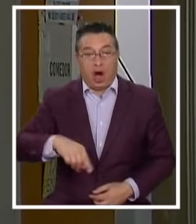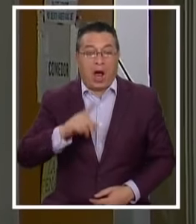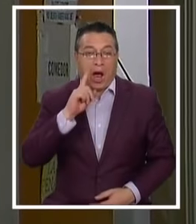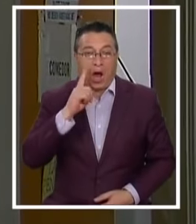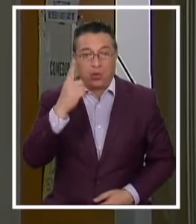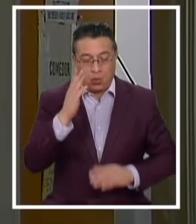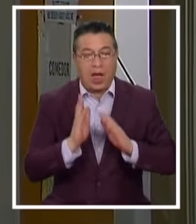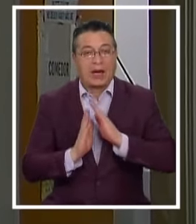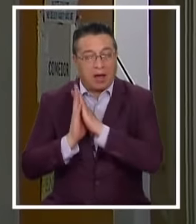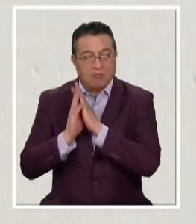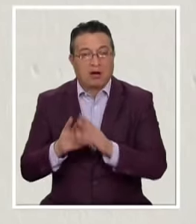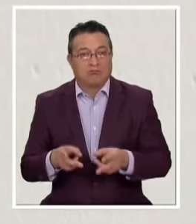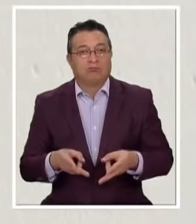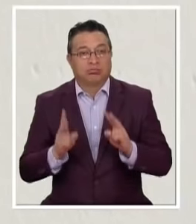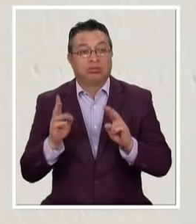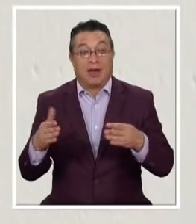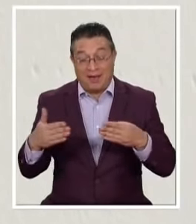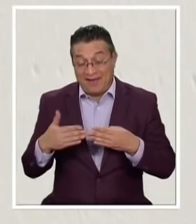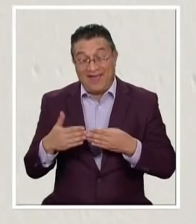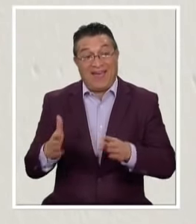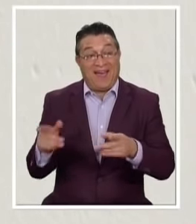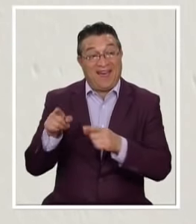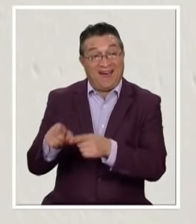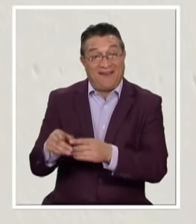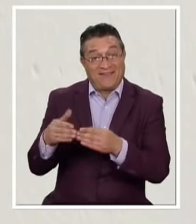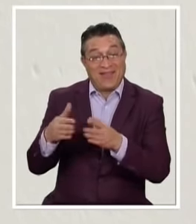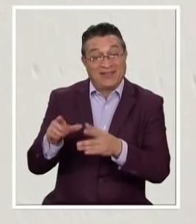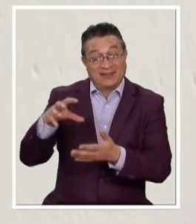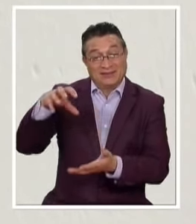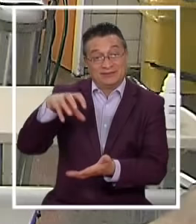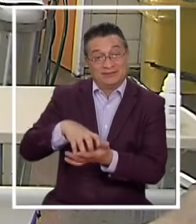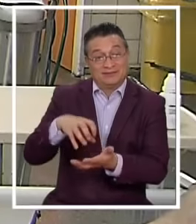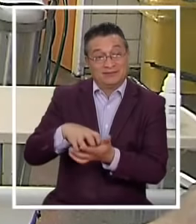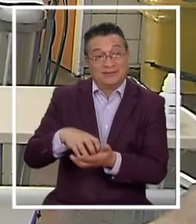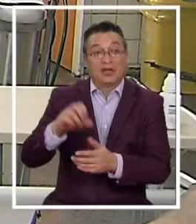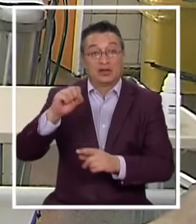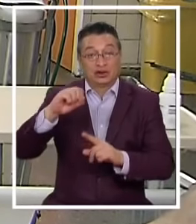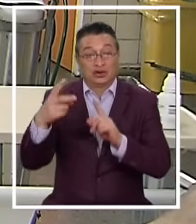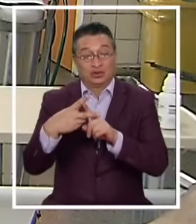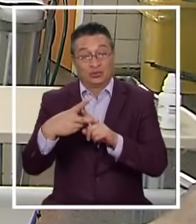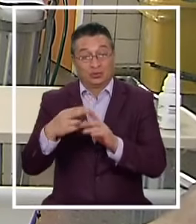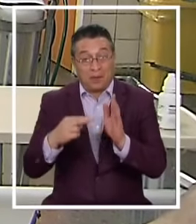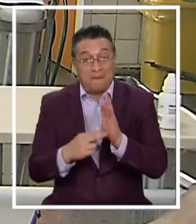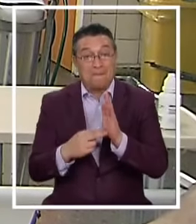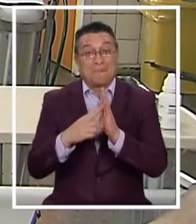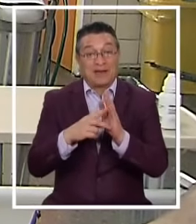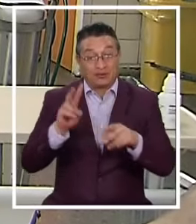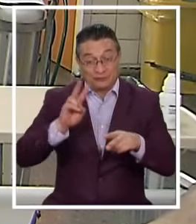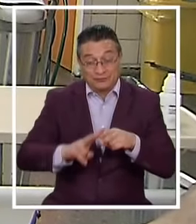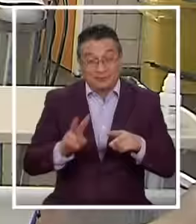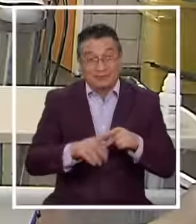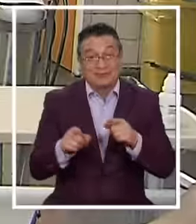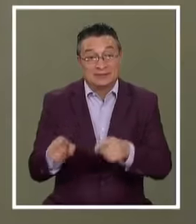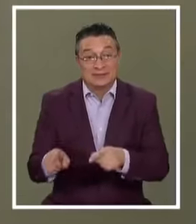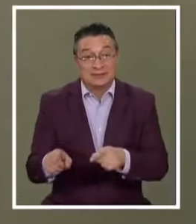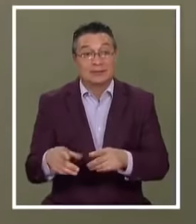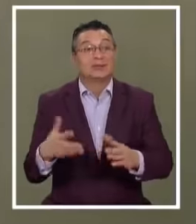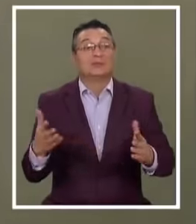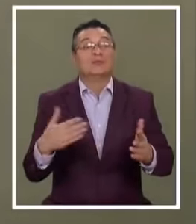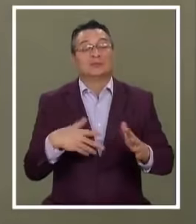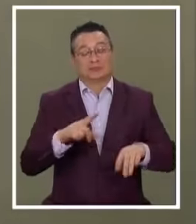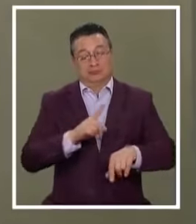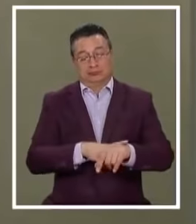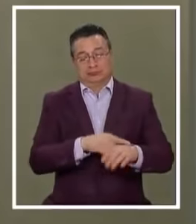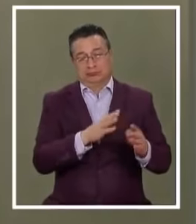disponible En este momento De hecho Cuando abrimos Esta unidad Que fue el segundo paso De apertura Que realizamos Duró